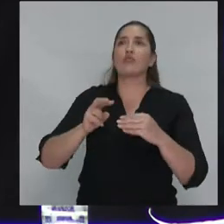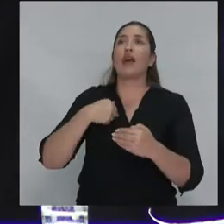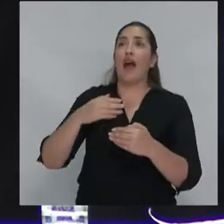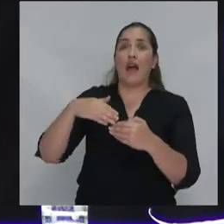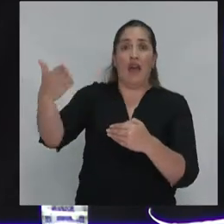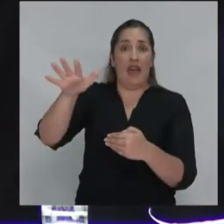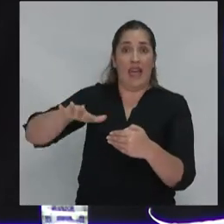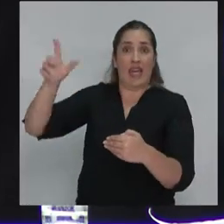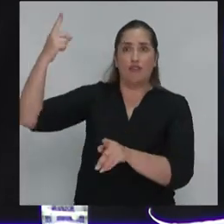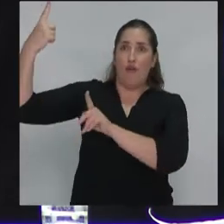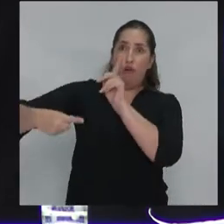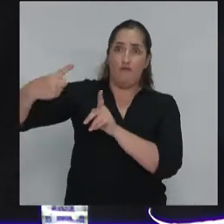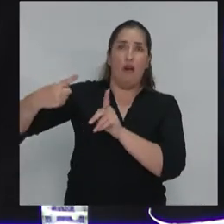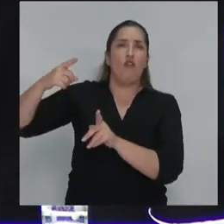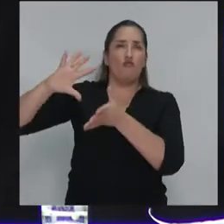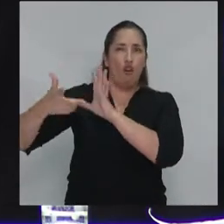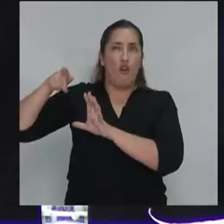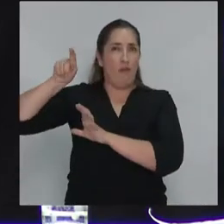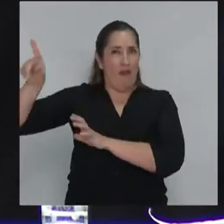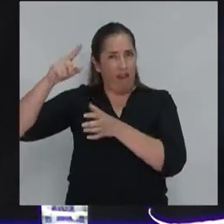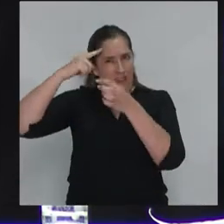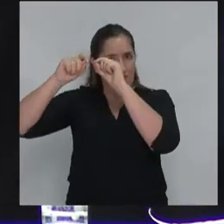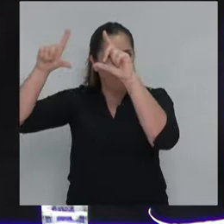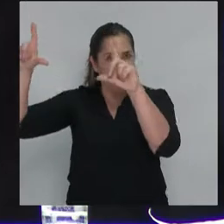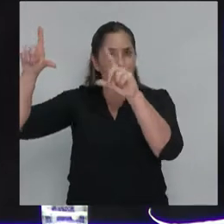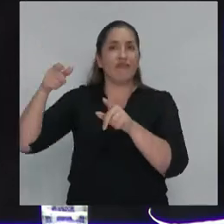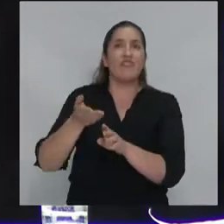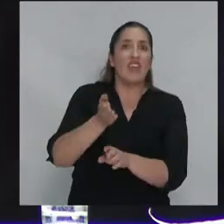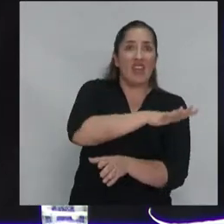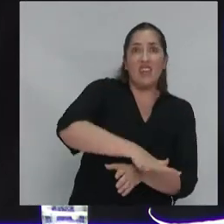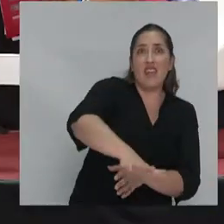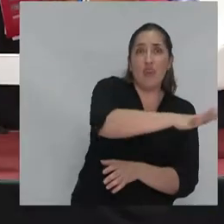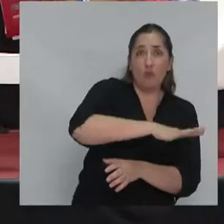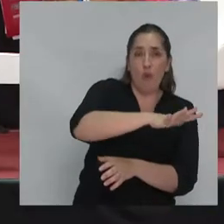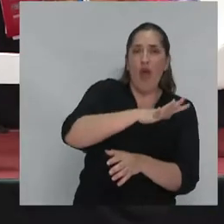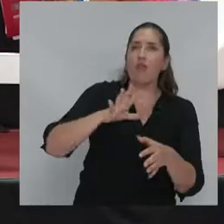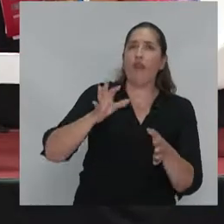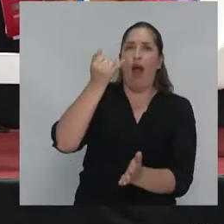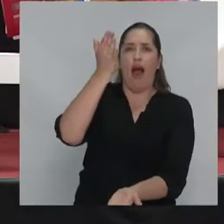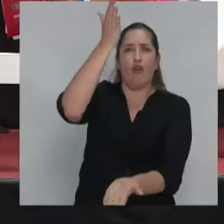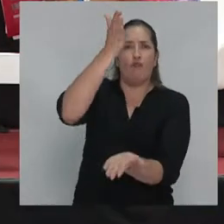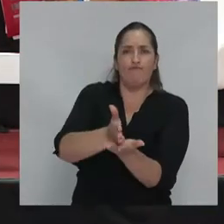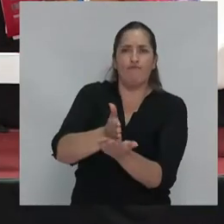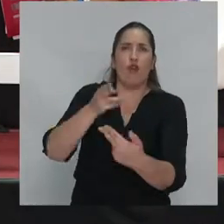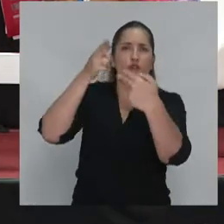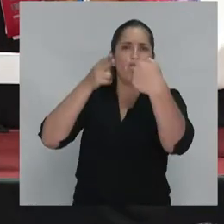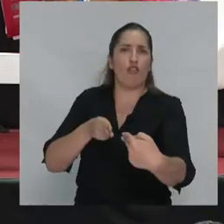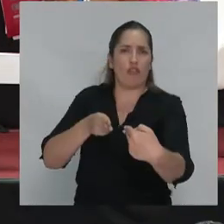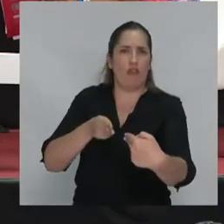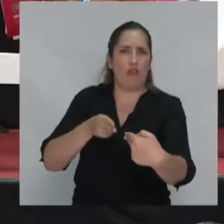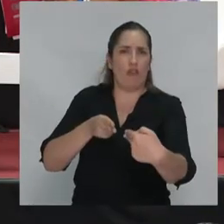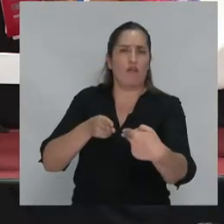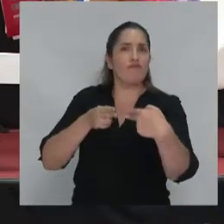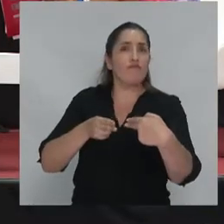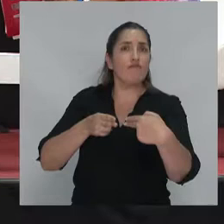y el ellos, que evidentemente eso se puede construir de maneras distintas, por ejemplo, hay que reconocer que el marxismo